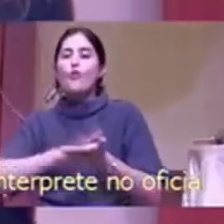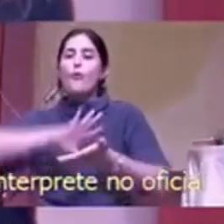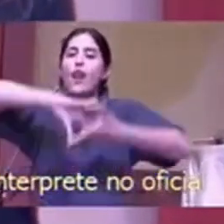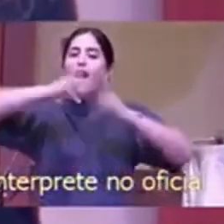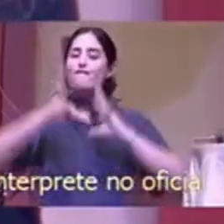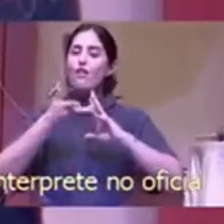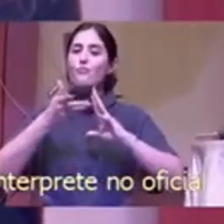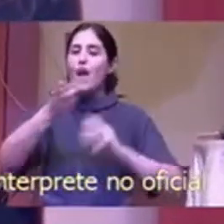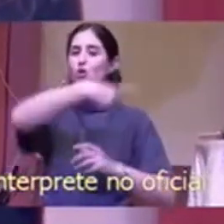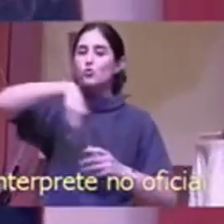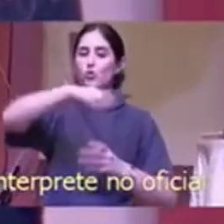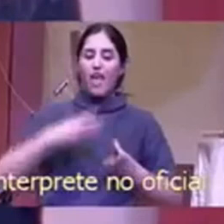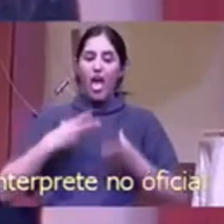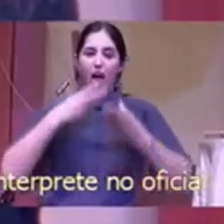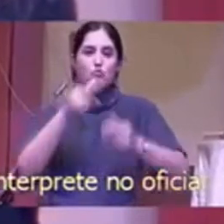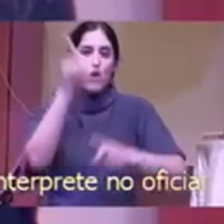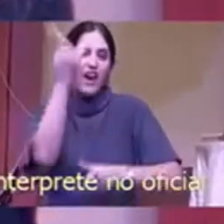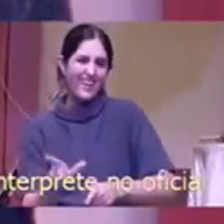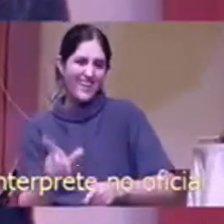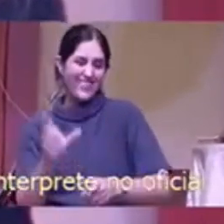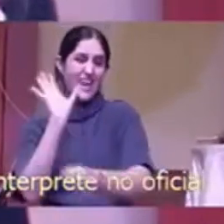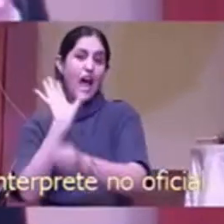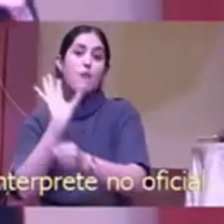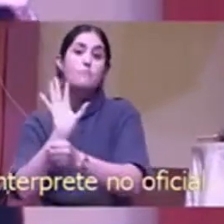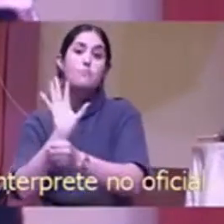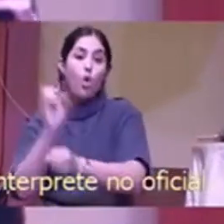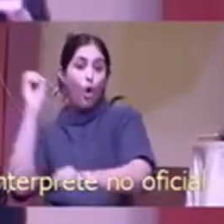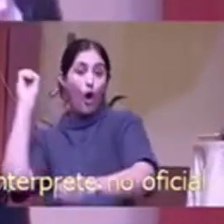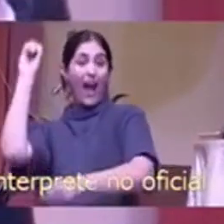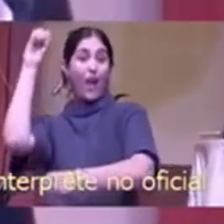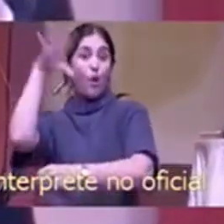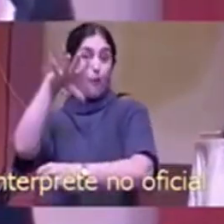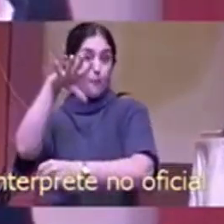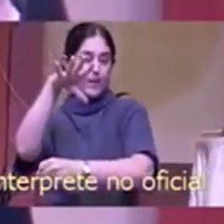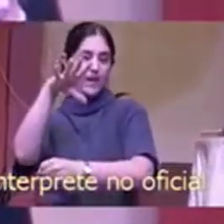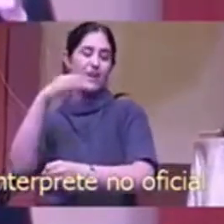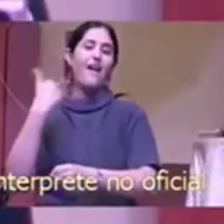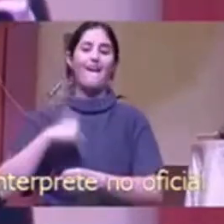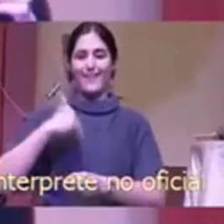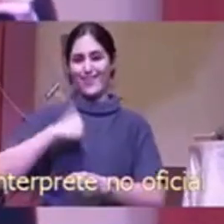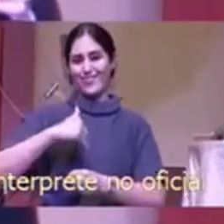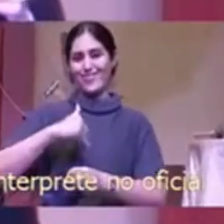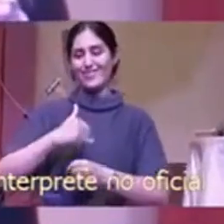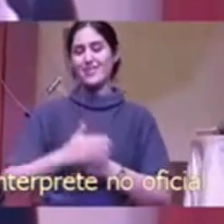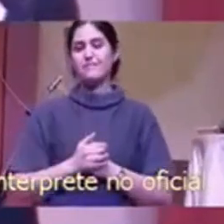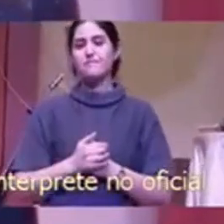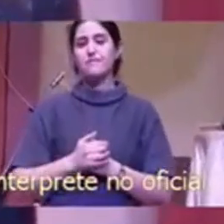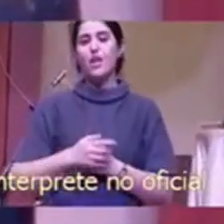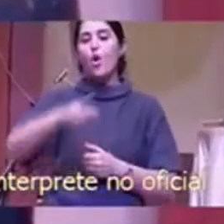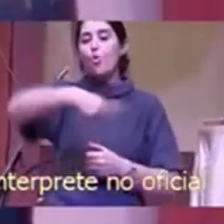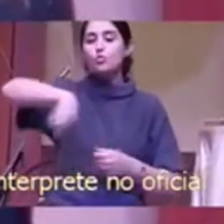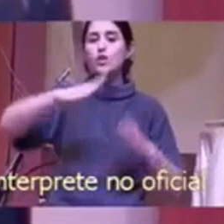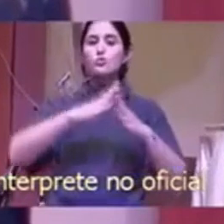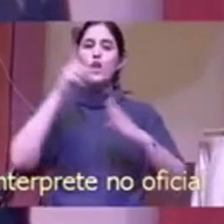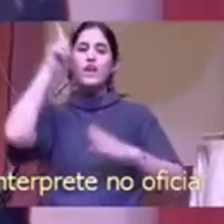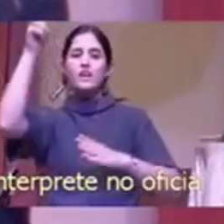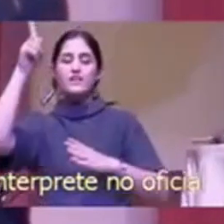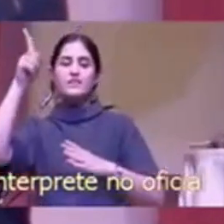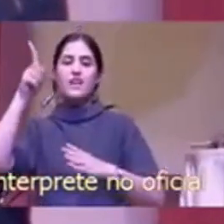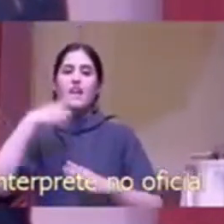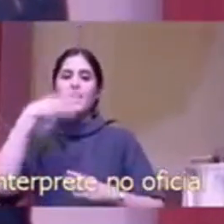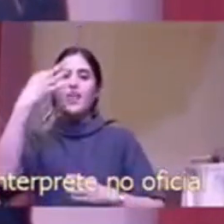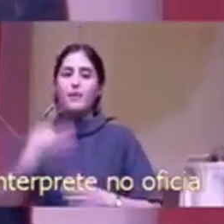una iglesia que realmente está llevando la luz del evangelio a este mundo.